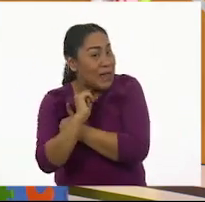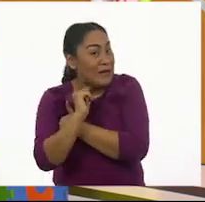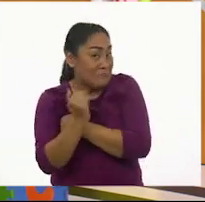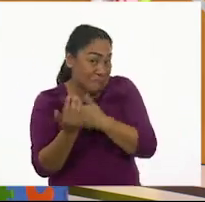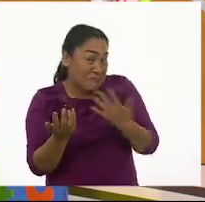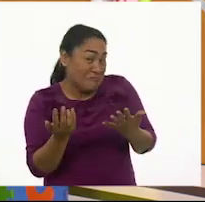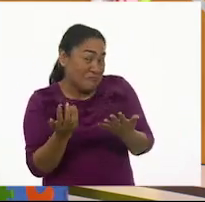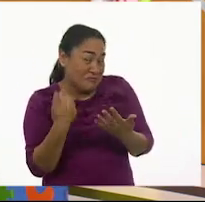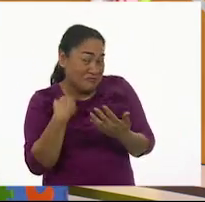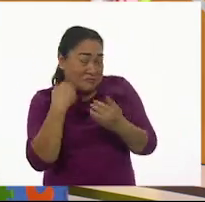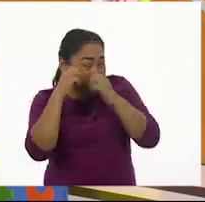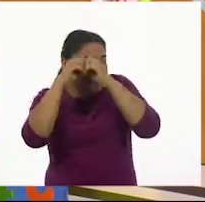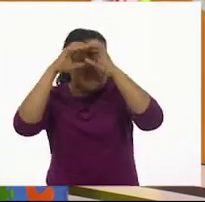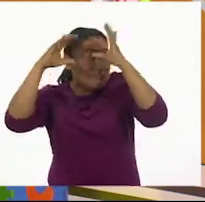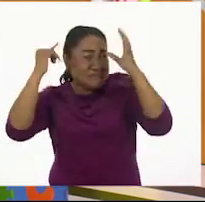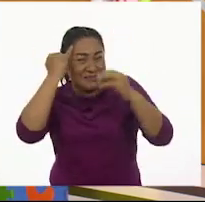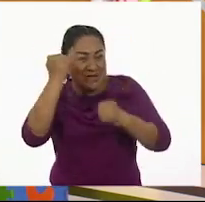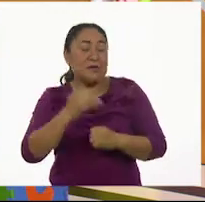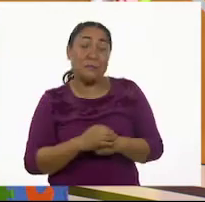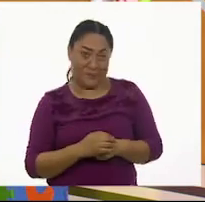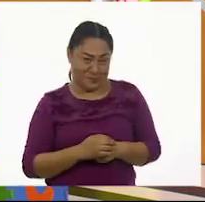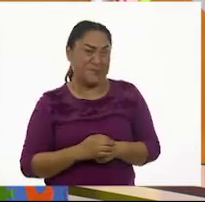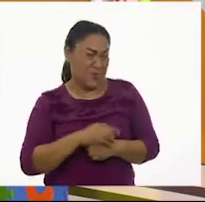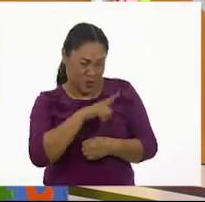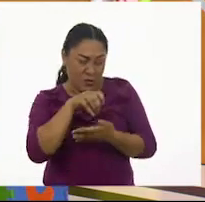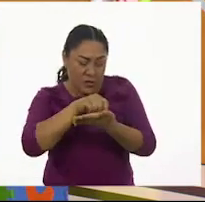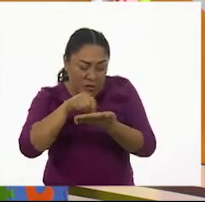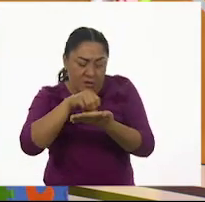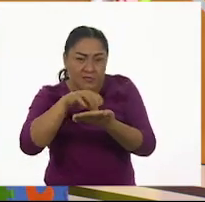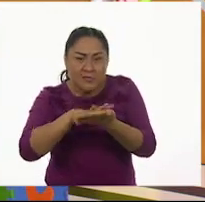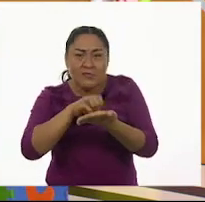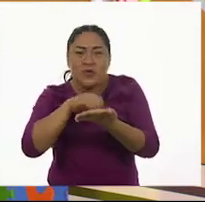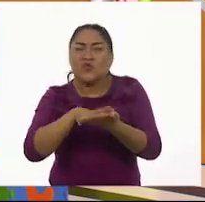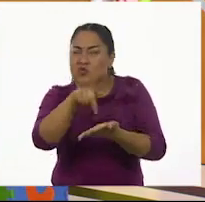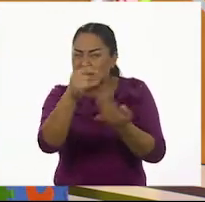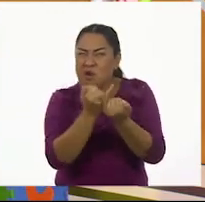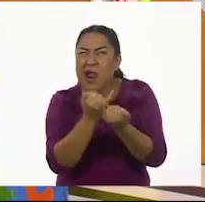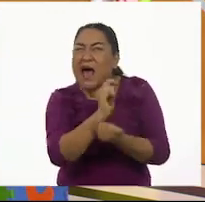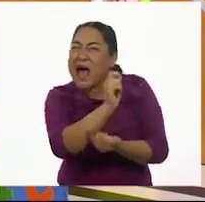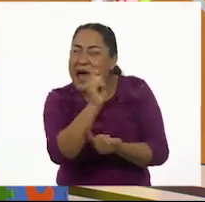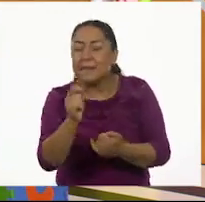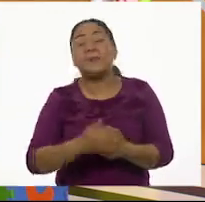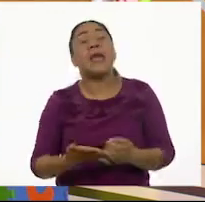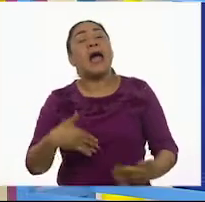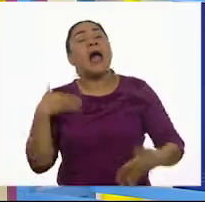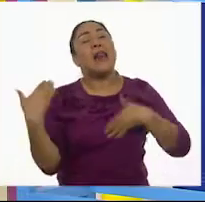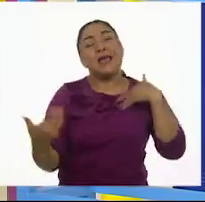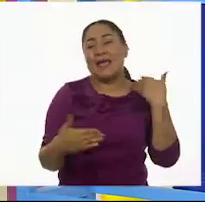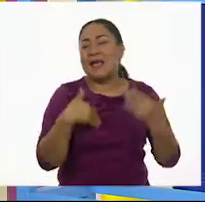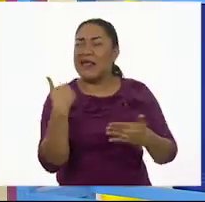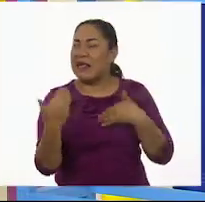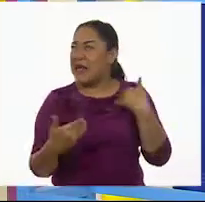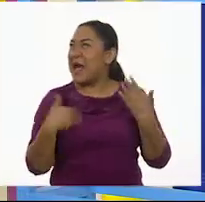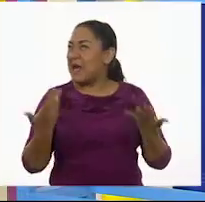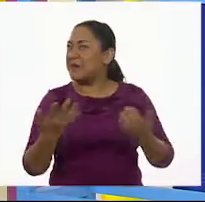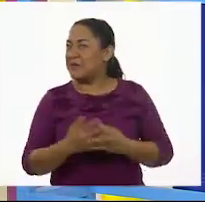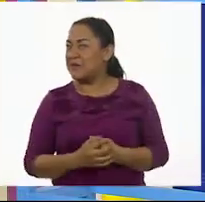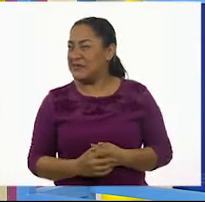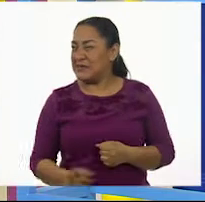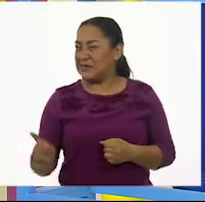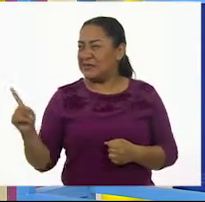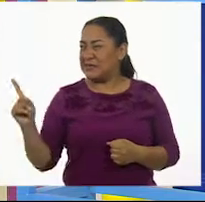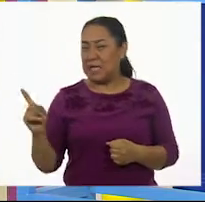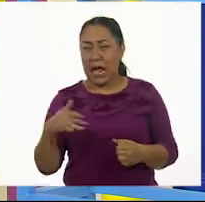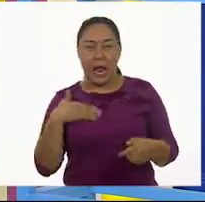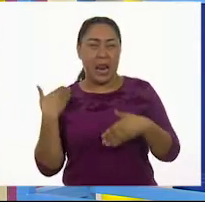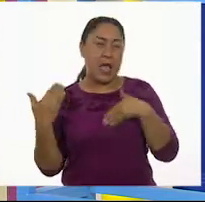el refrigerador. Ven, velas anotando o ven tomando nota también de tus significados. Y alegría. Y alegría. Alegría